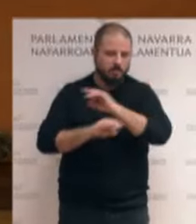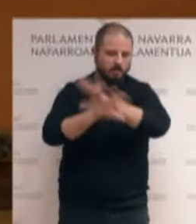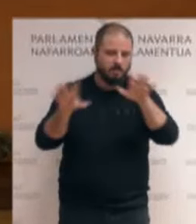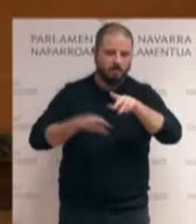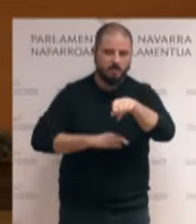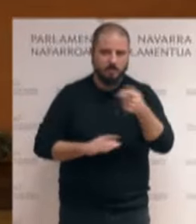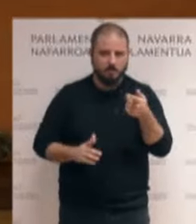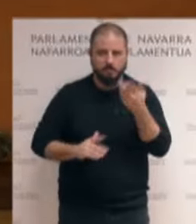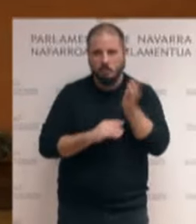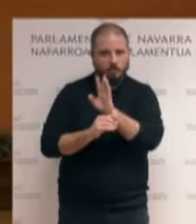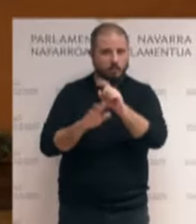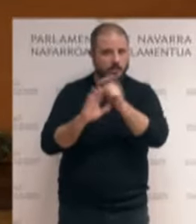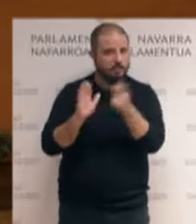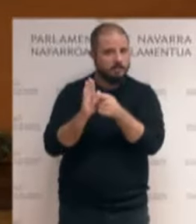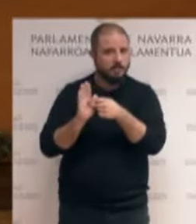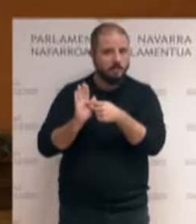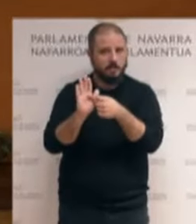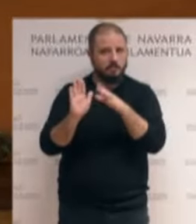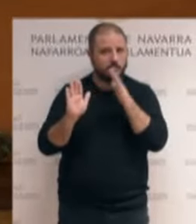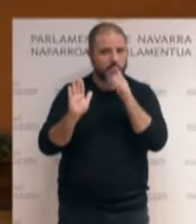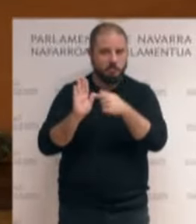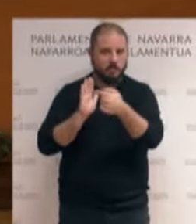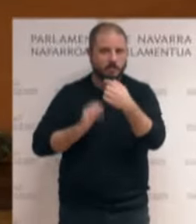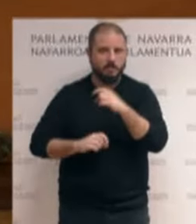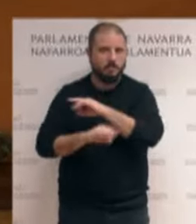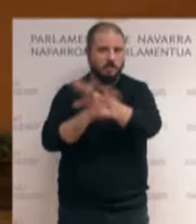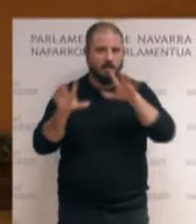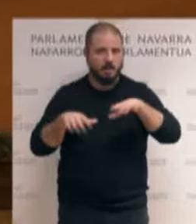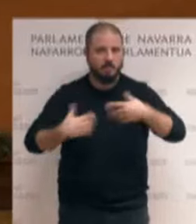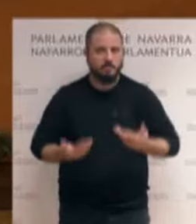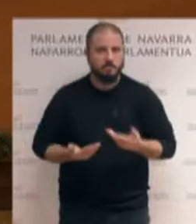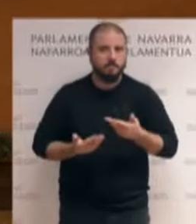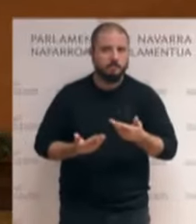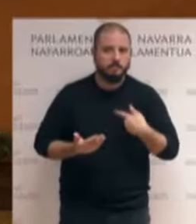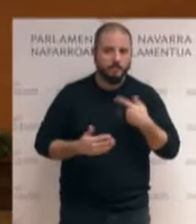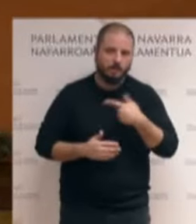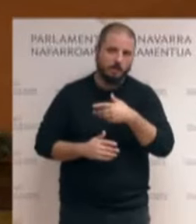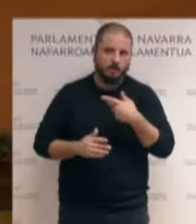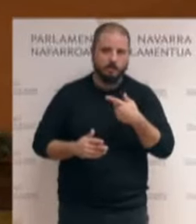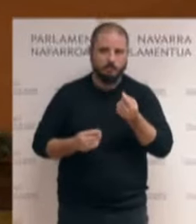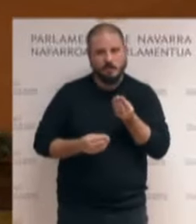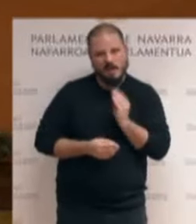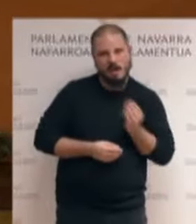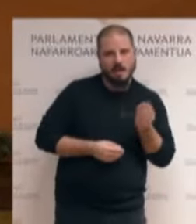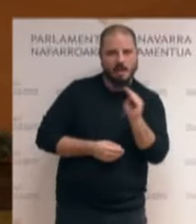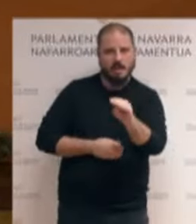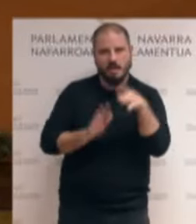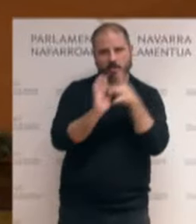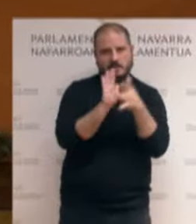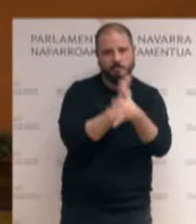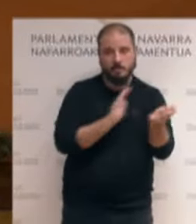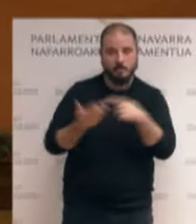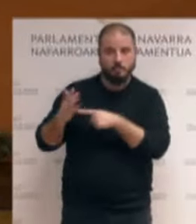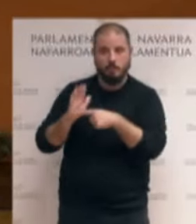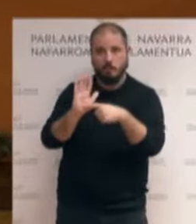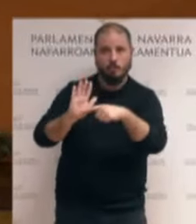esta proposición de ley foral, pero quiero hacer extensiva esta explicación. Con esta proposición de ley